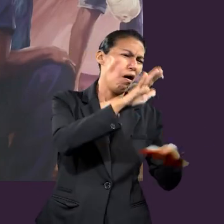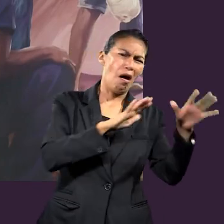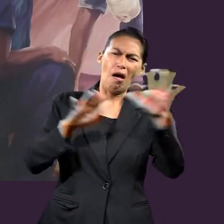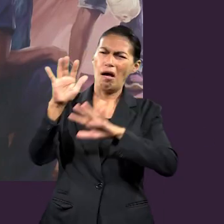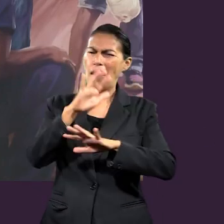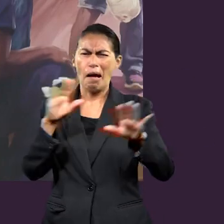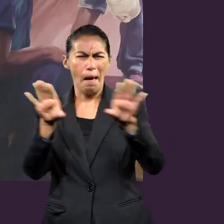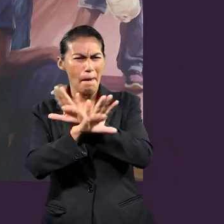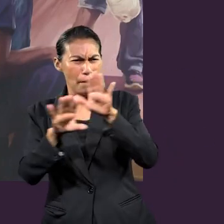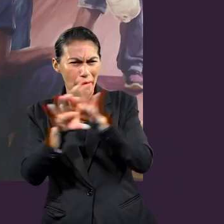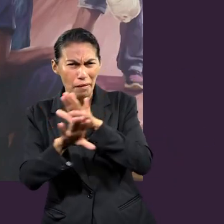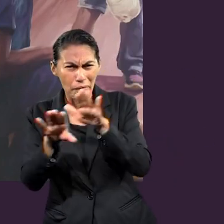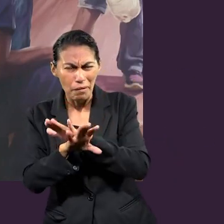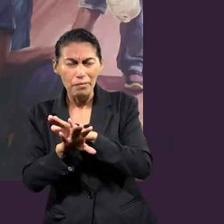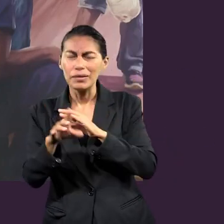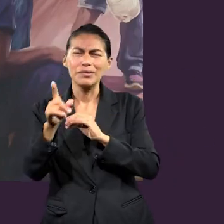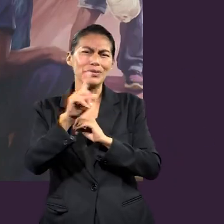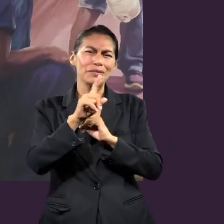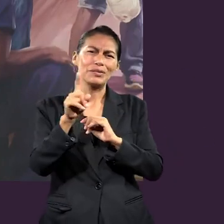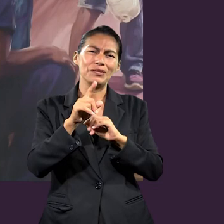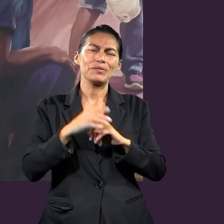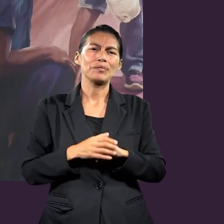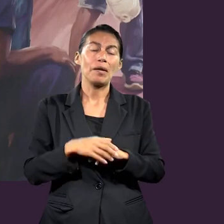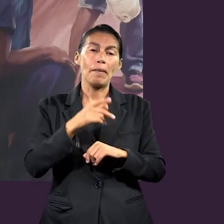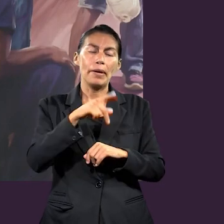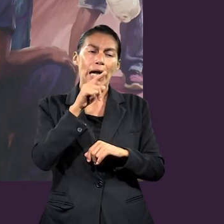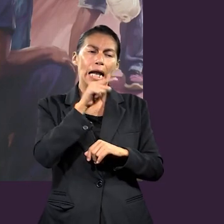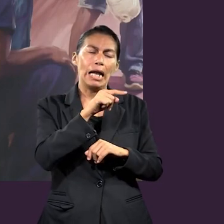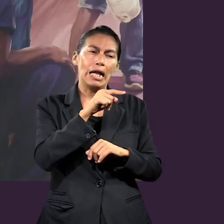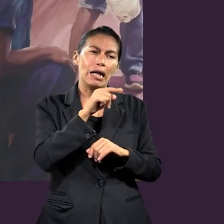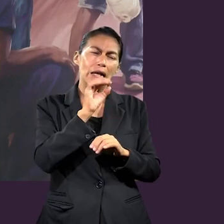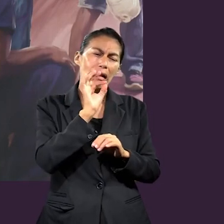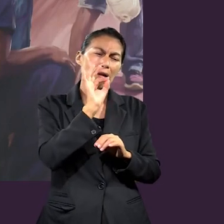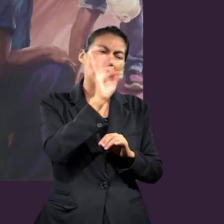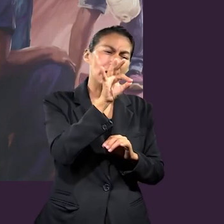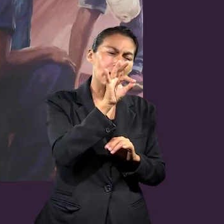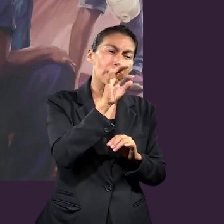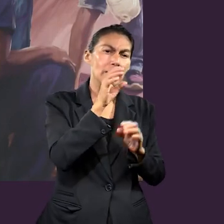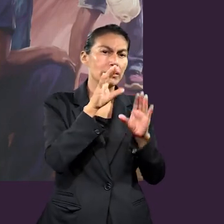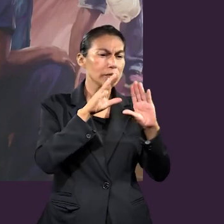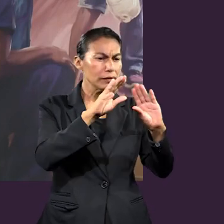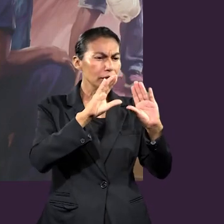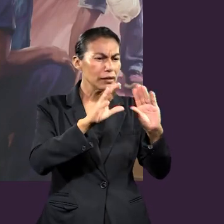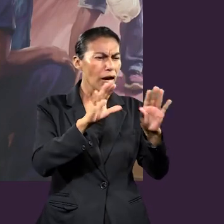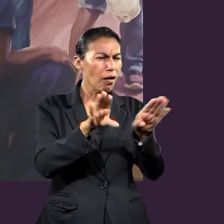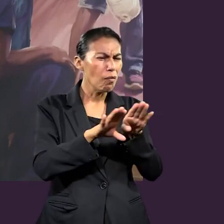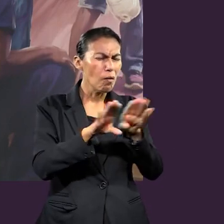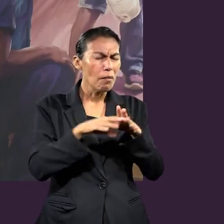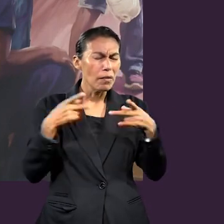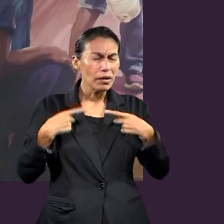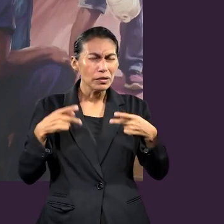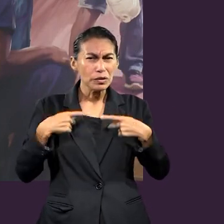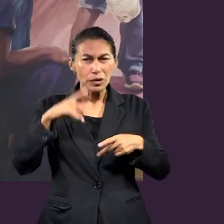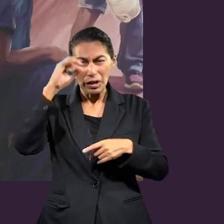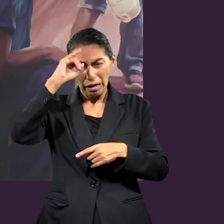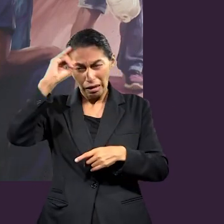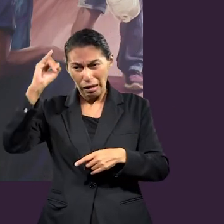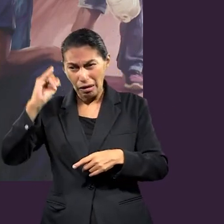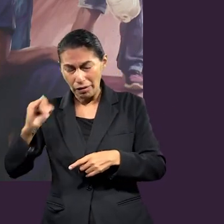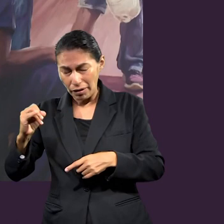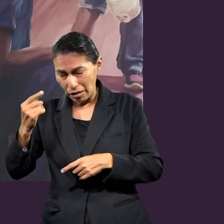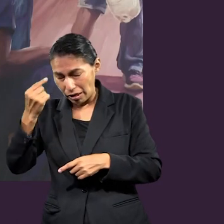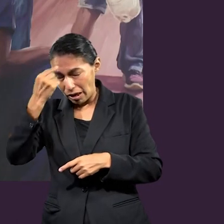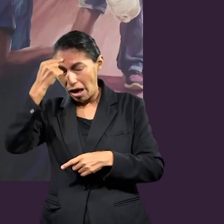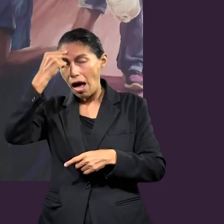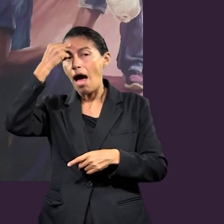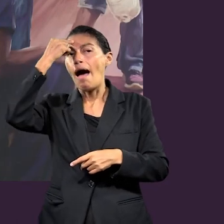revolucionario o querer cambiar todo el contexto social, ¿verdad? Sin embargo, él quería dejar esa semilla, ¿no? Eso que podía cambiar la forma de